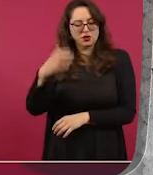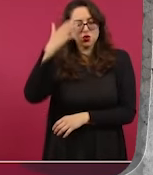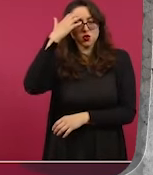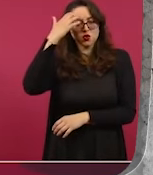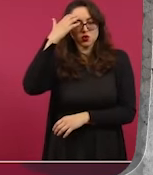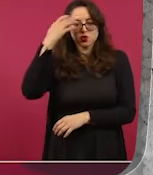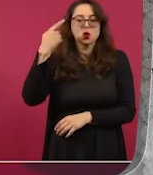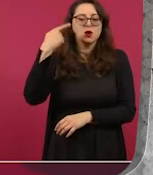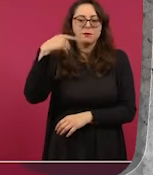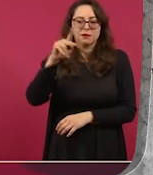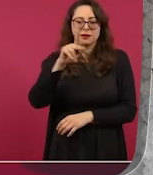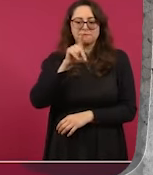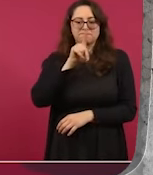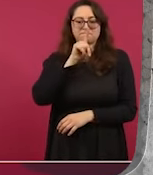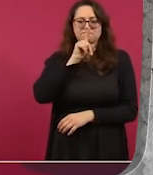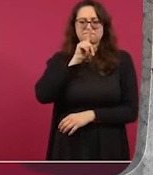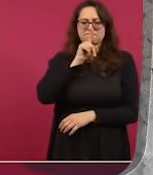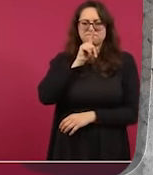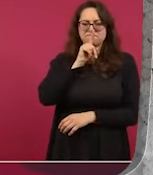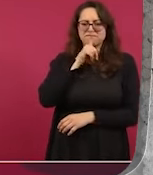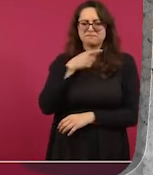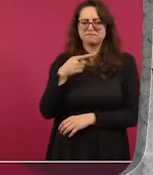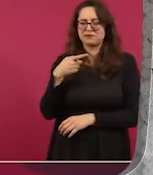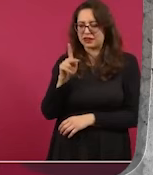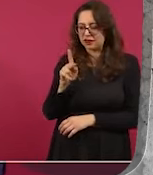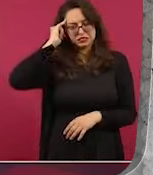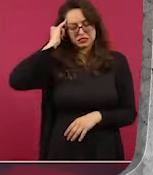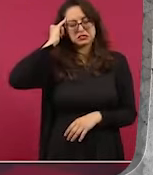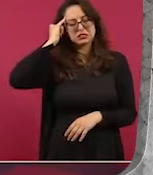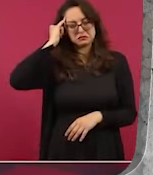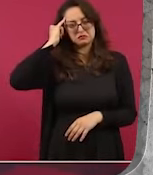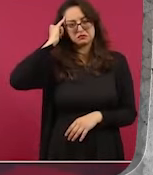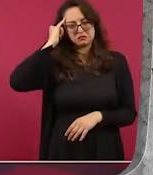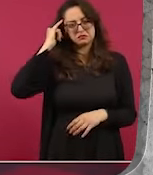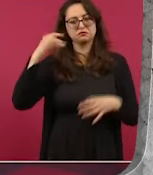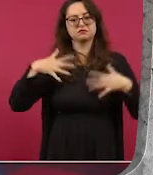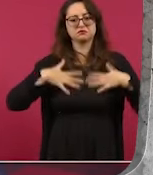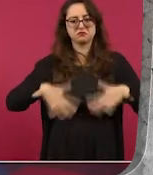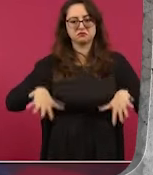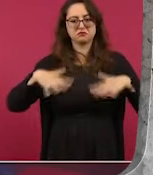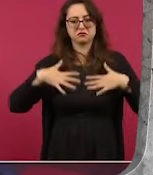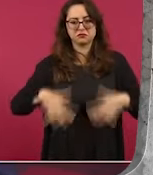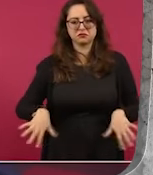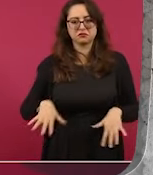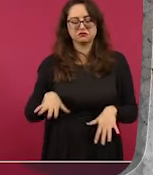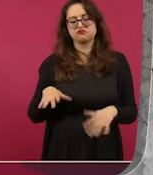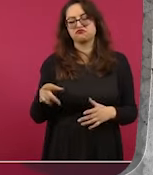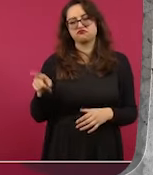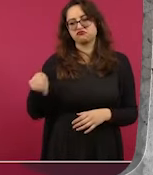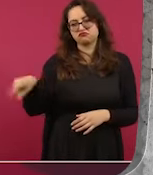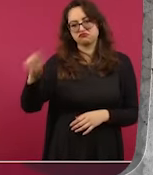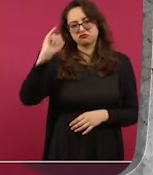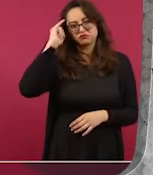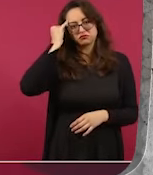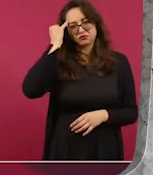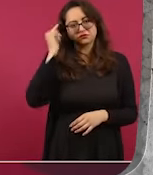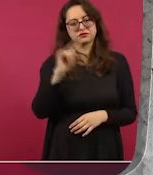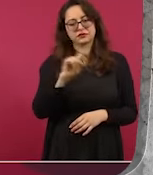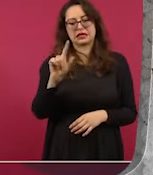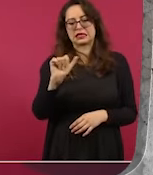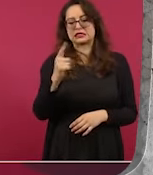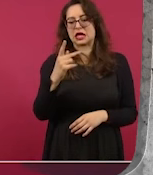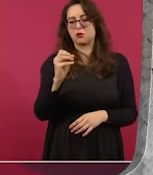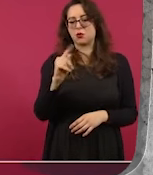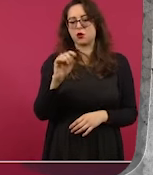con la vestimenta indígena, totalmente zapotecos, pero nadie